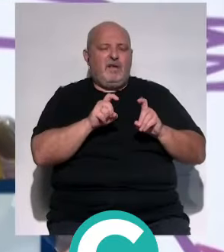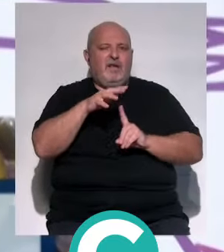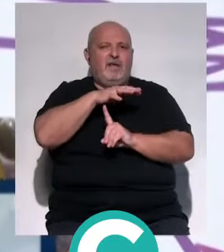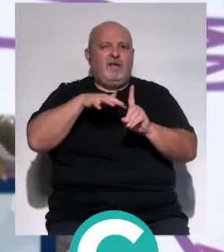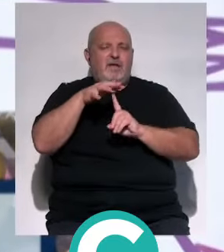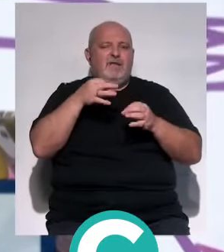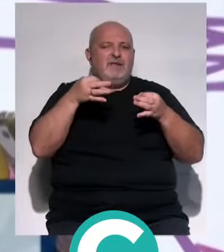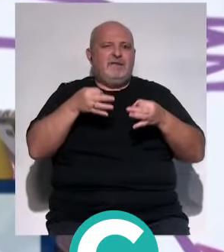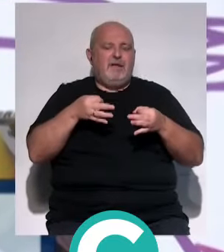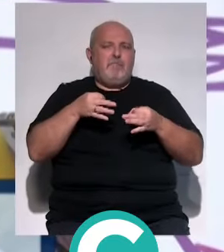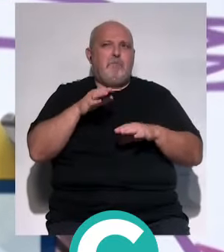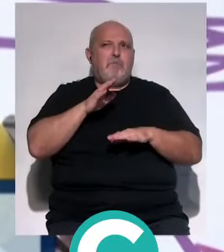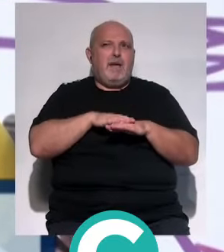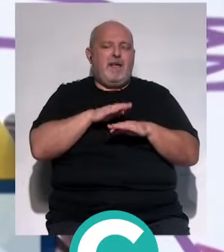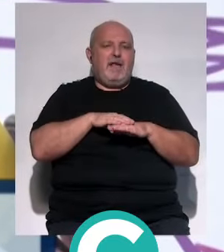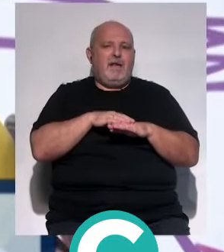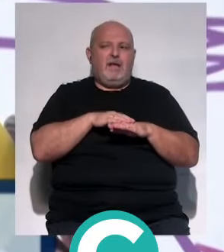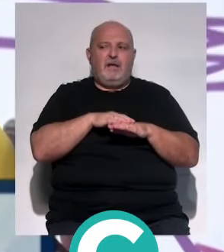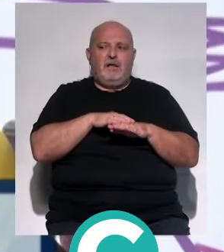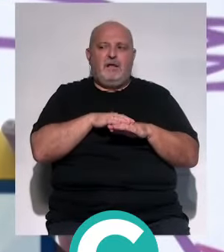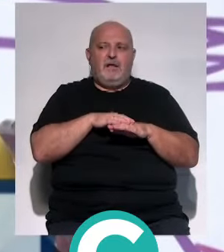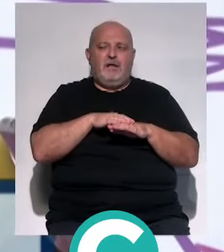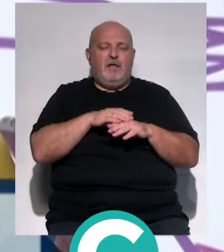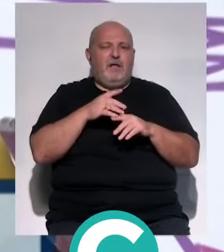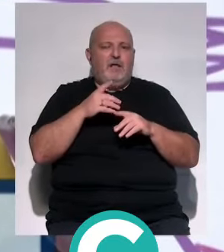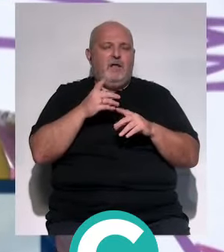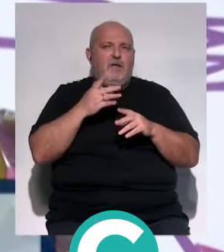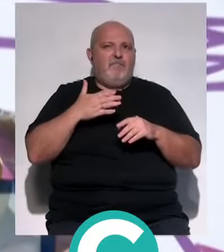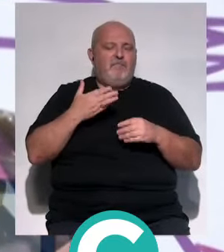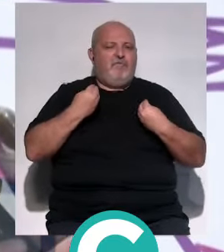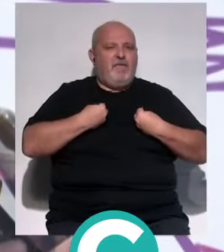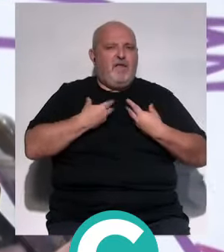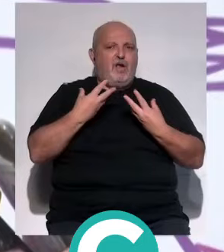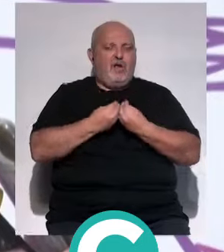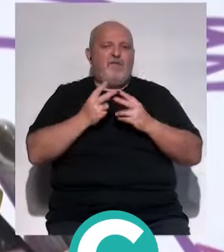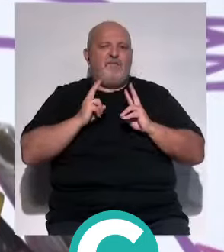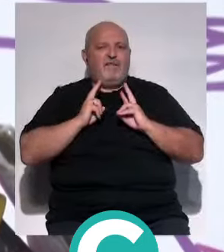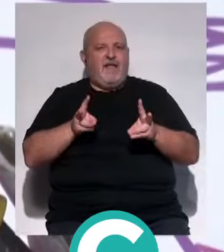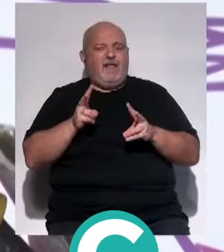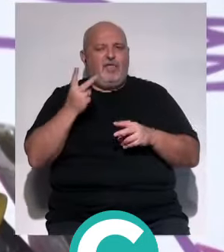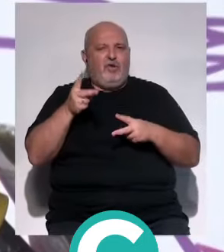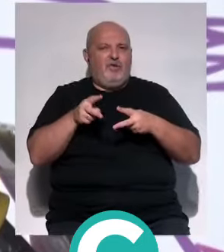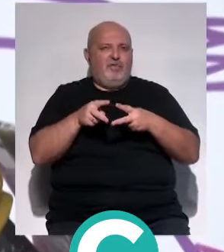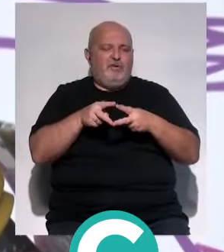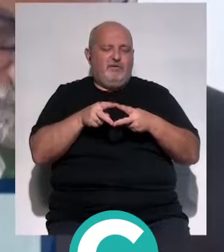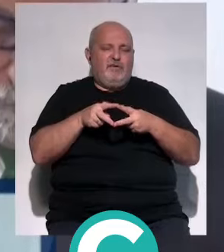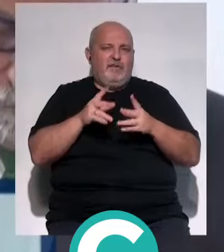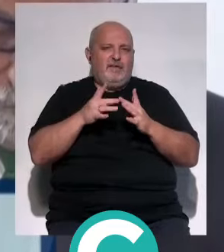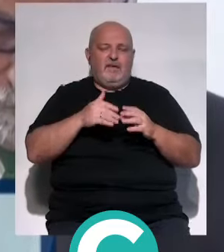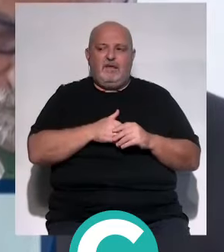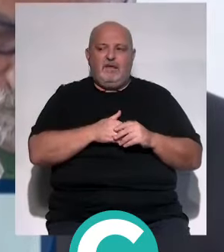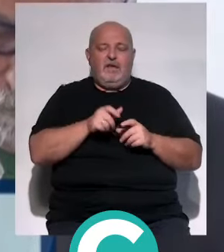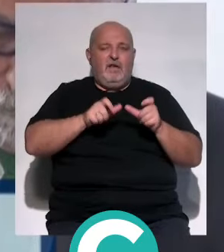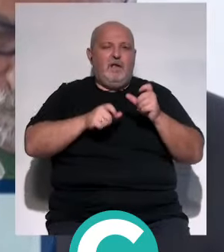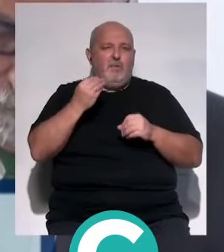entorno seguro para compaginar la vida con las ventajas que tiene el entorno digital. Porque